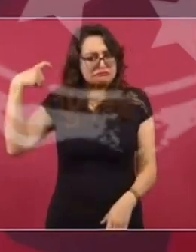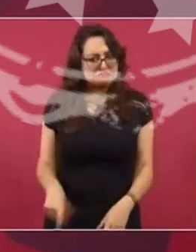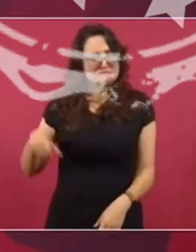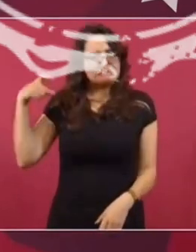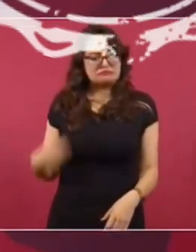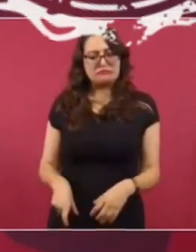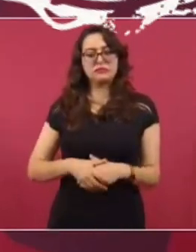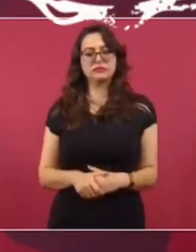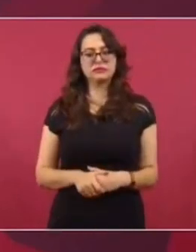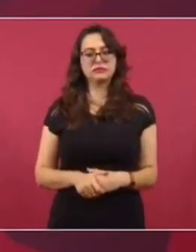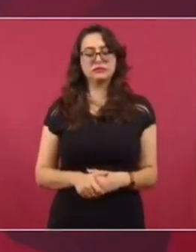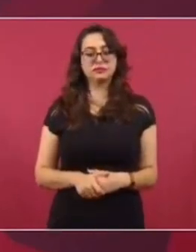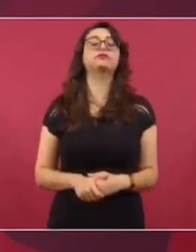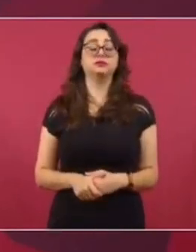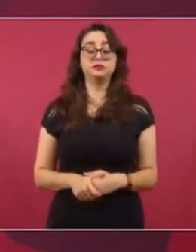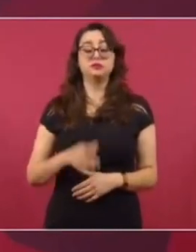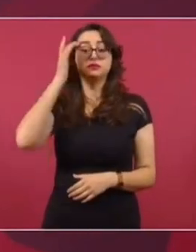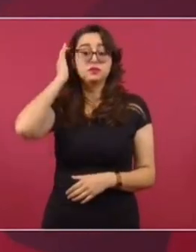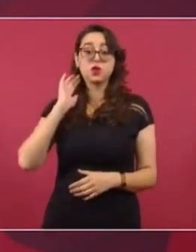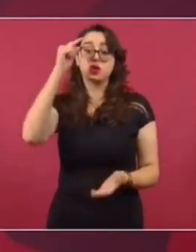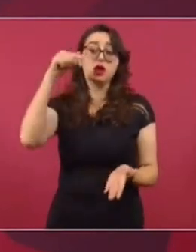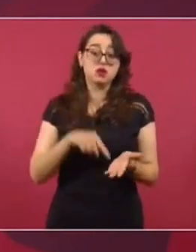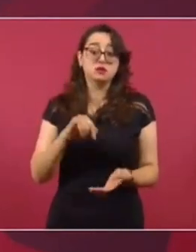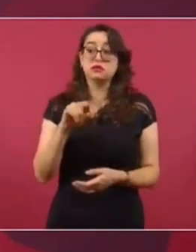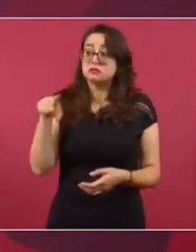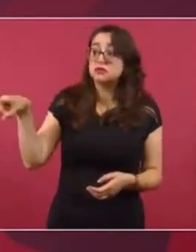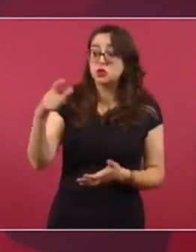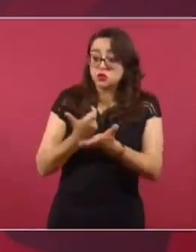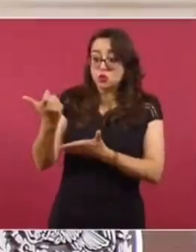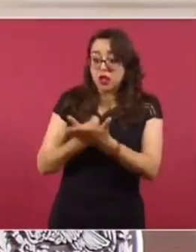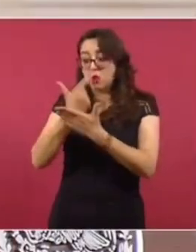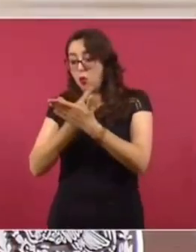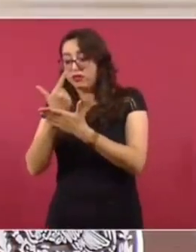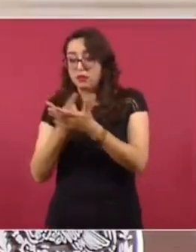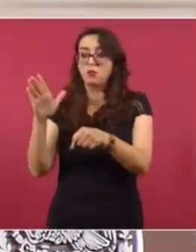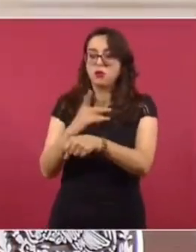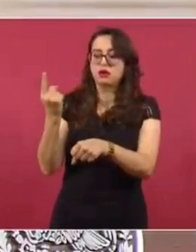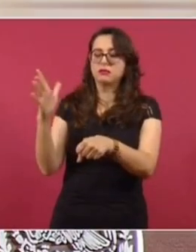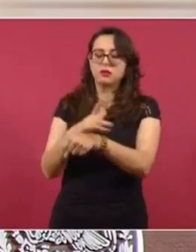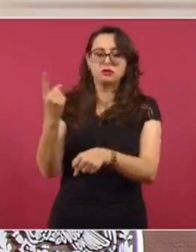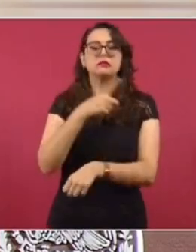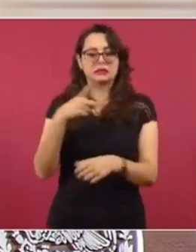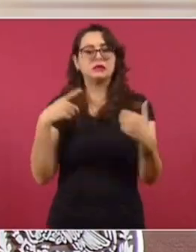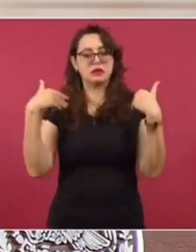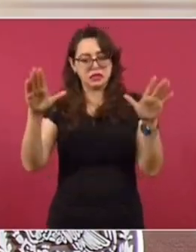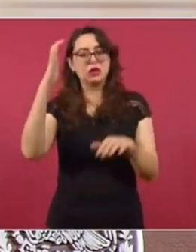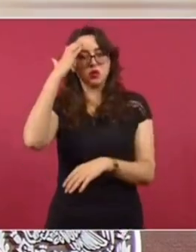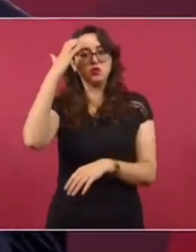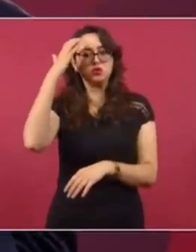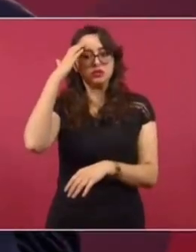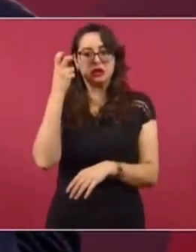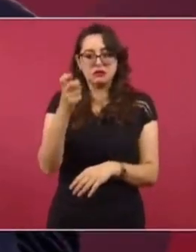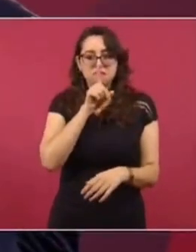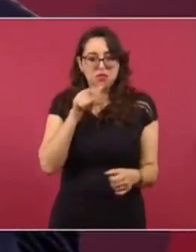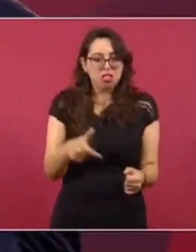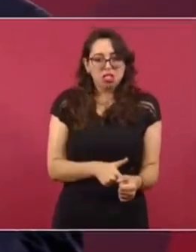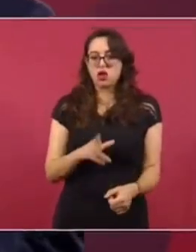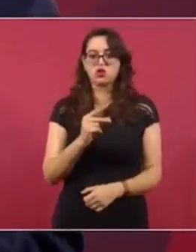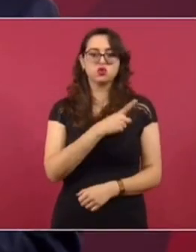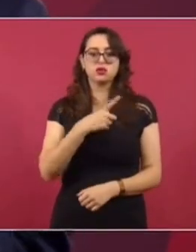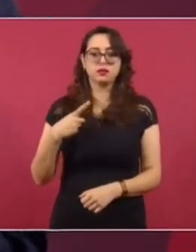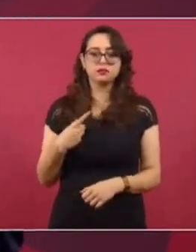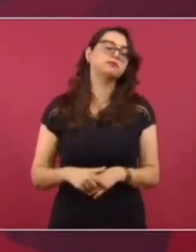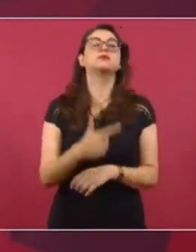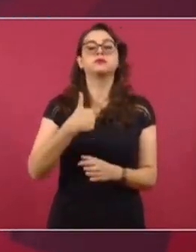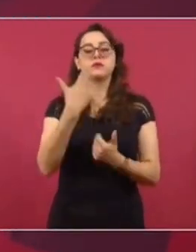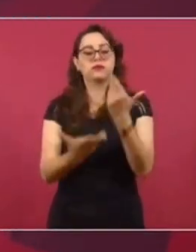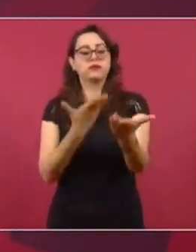Yo creo que se tiene el derecho, ¿no?, todos los ciudadanos, a conocer el patrimonio de los servidores públicos. No tiene por qué ocultarse. Yo